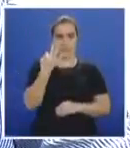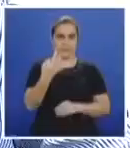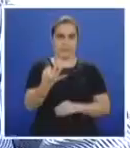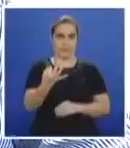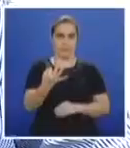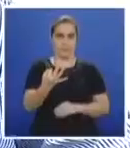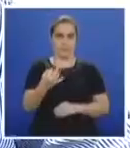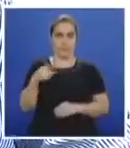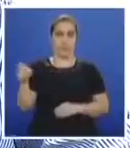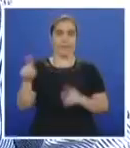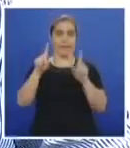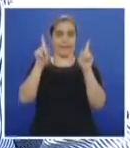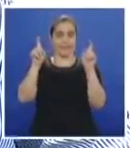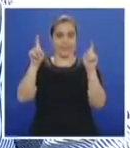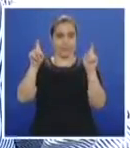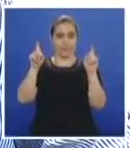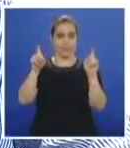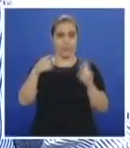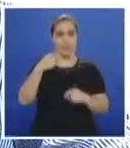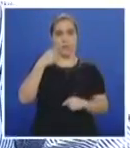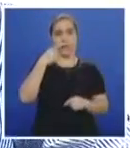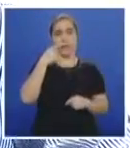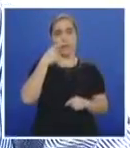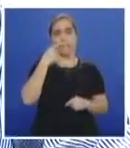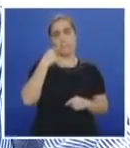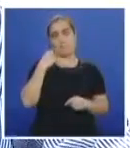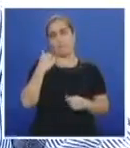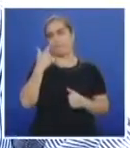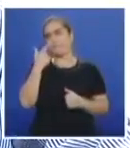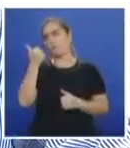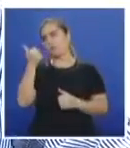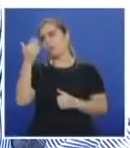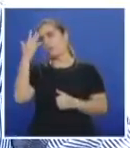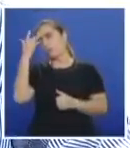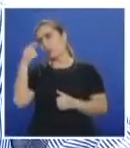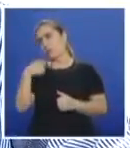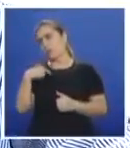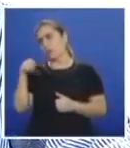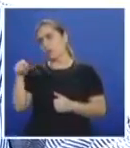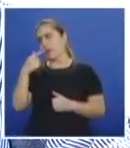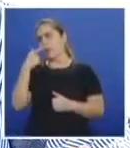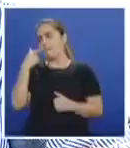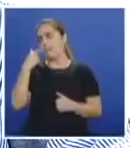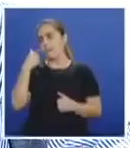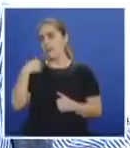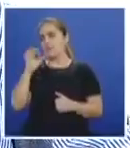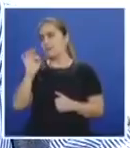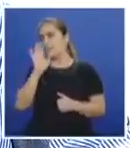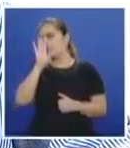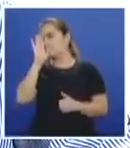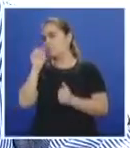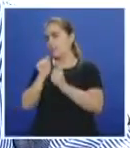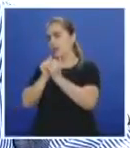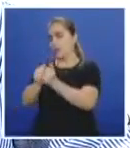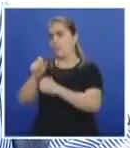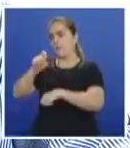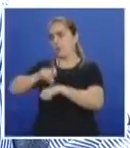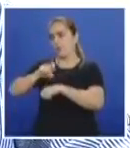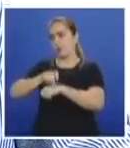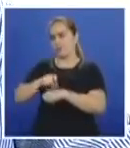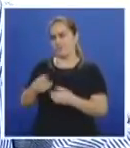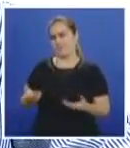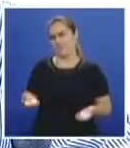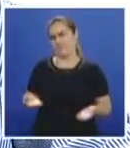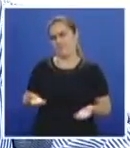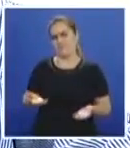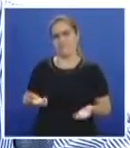Ese tema de que el papá es el mejor papá del mundo porque lleva al niño al colegio, eso está pasado de moda. Lo que pasa es